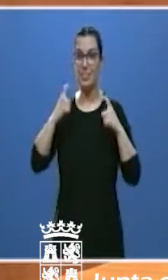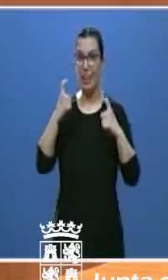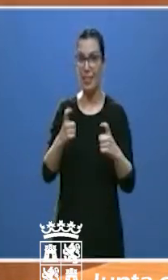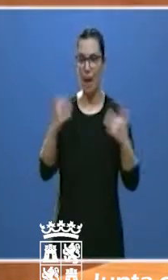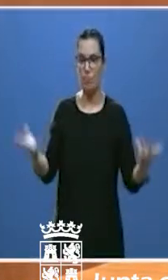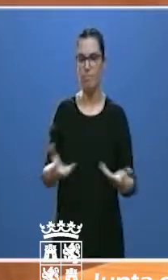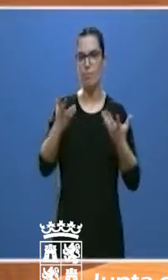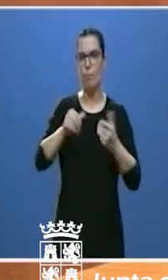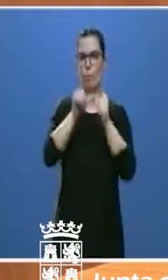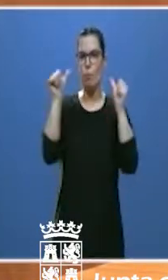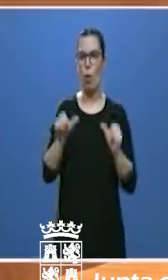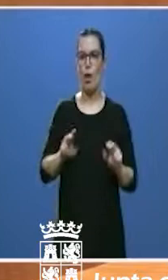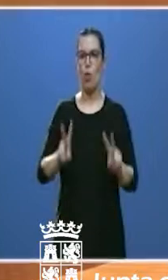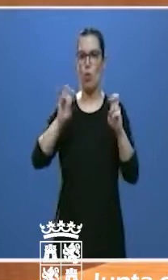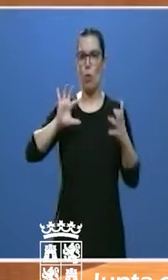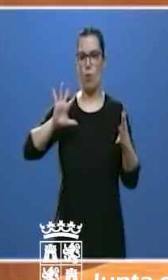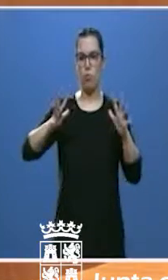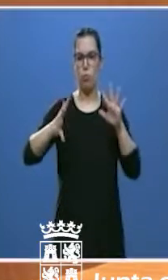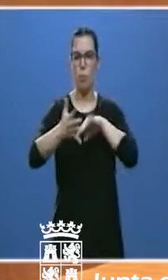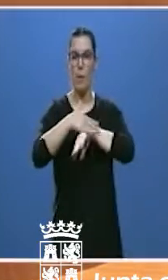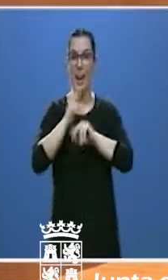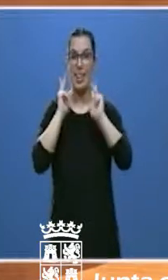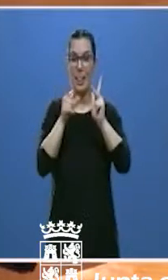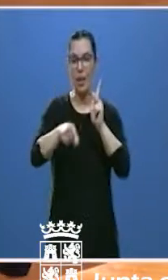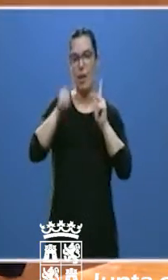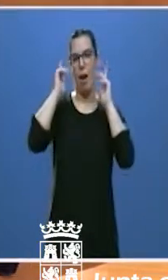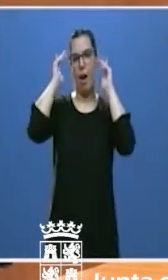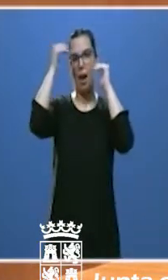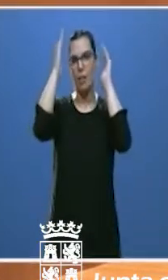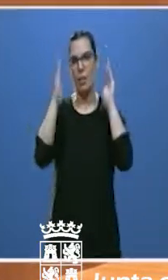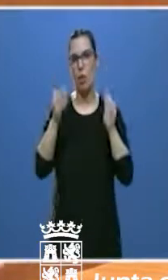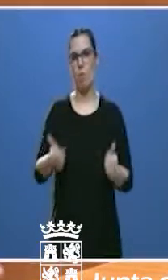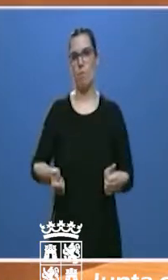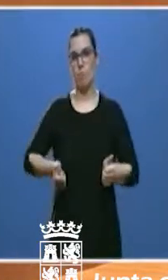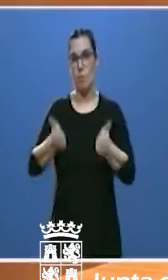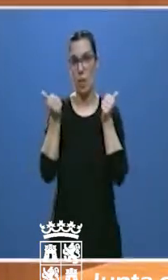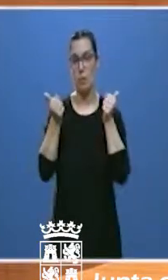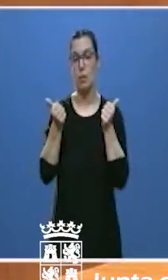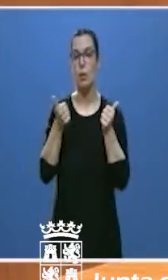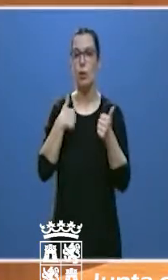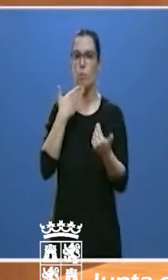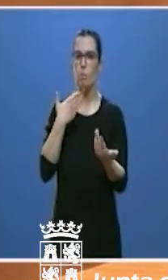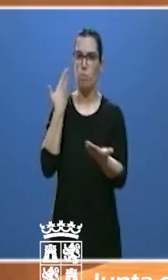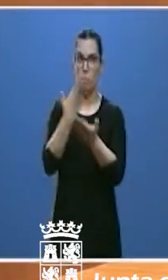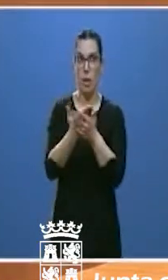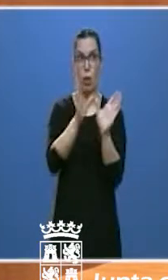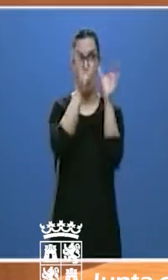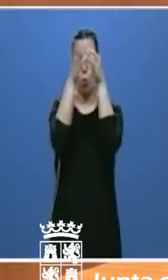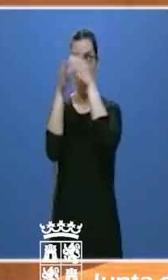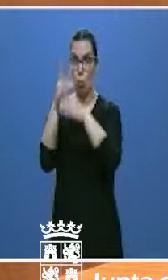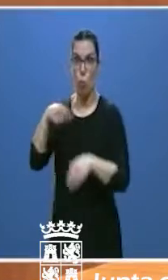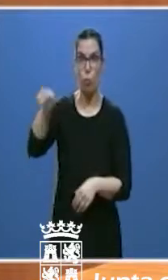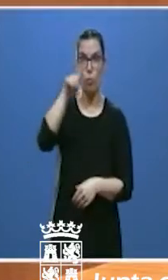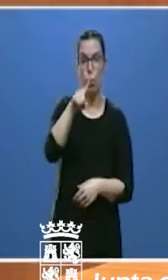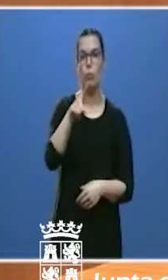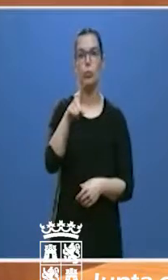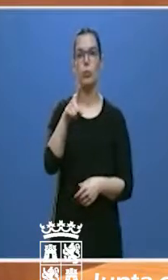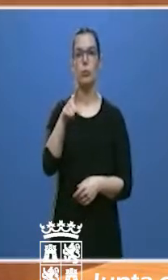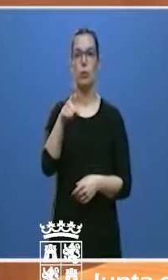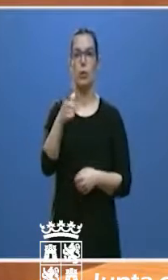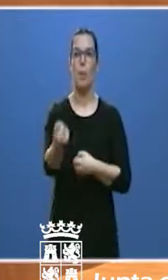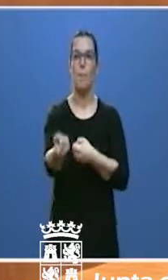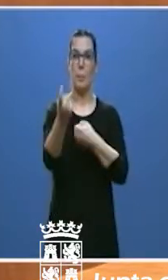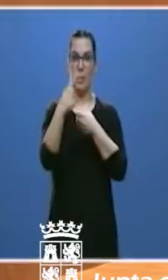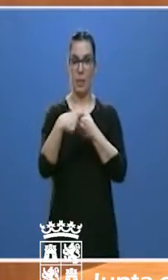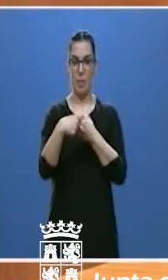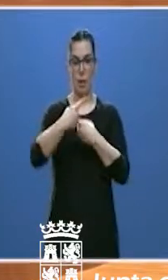refuerce la atención en las residencias. Ofrezco y pido a las fuerzas de esta Cámara participar con